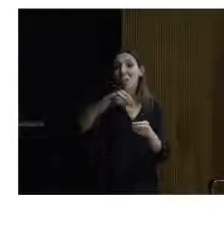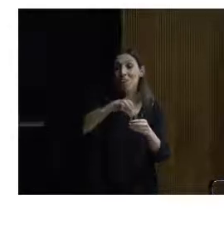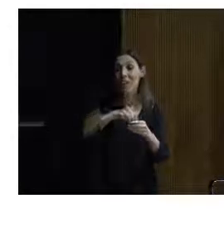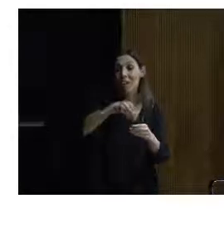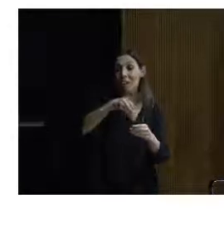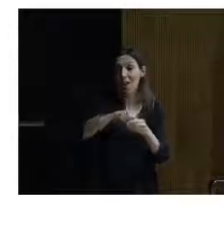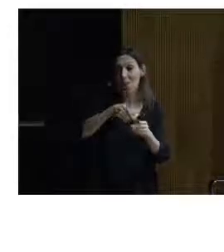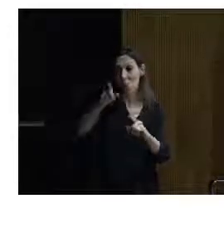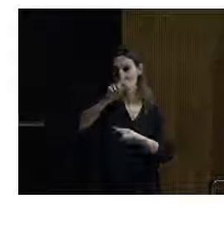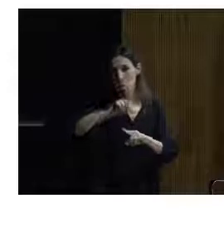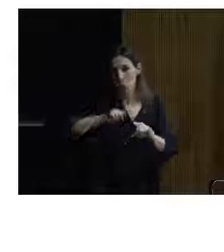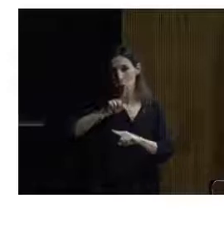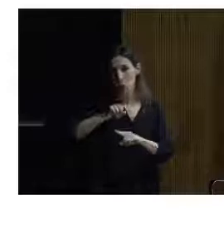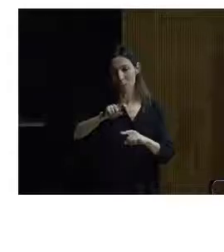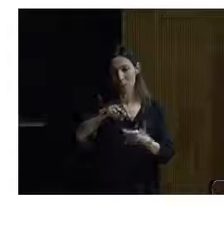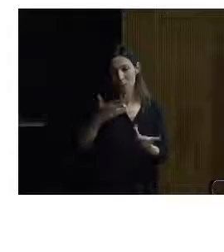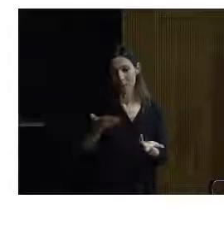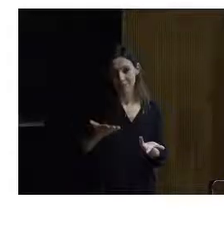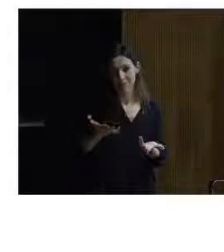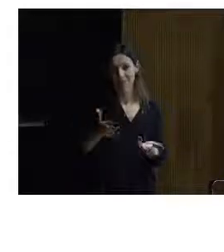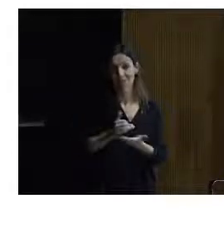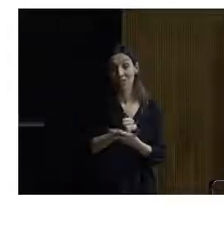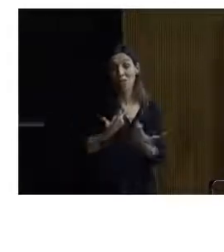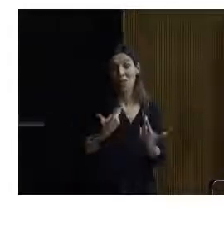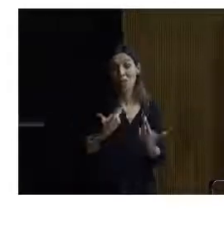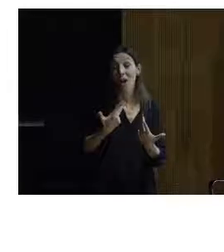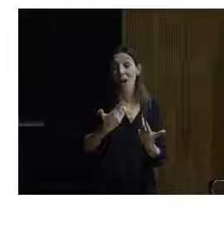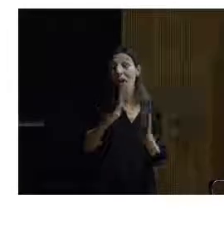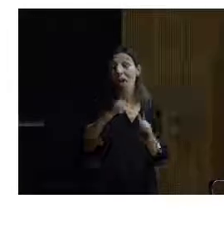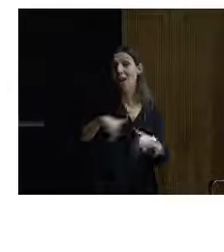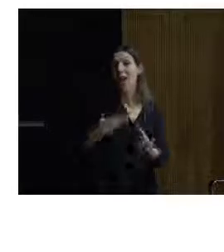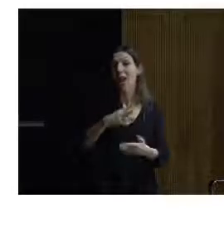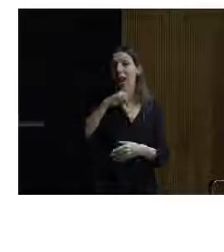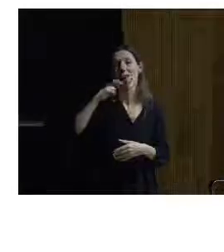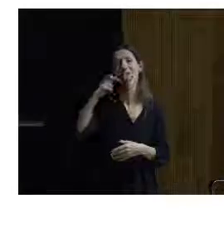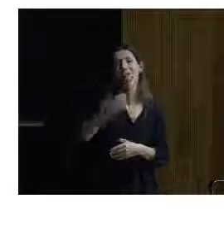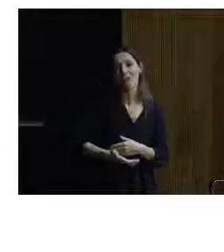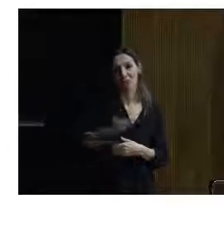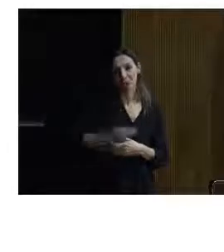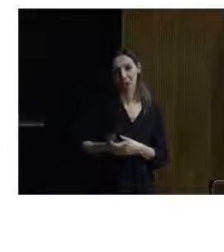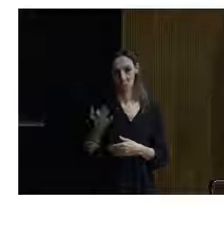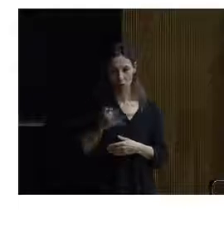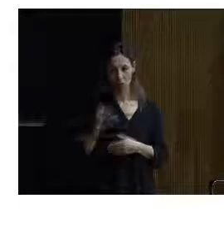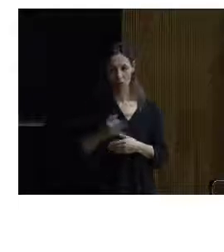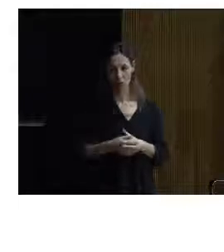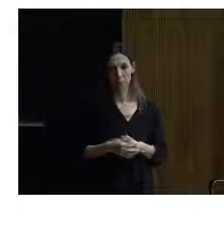más del problema. Y termina, como ha dicho Aníbal Espeinado, siendo un valor. Tiene que terminar siendo un valor del objeto.